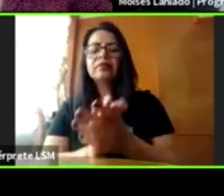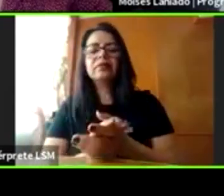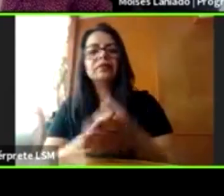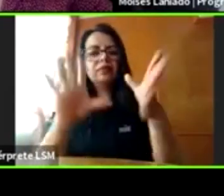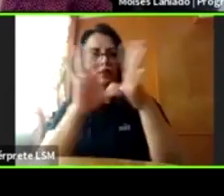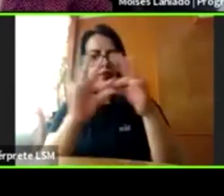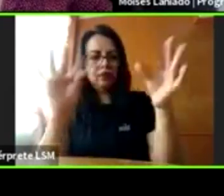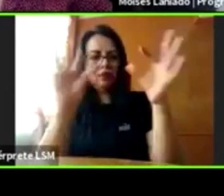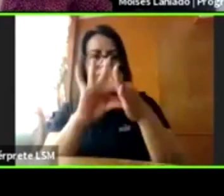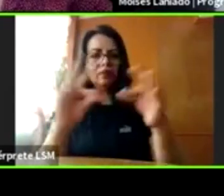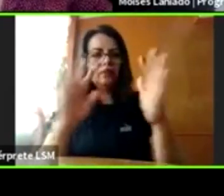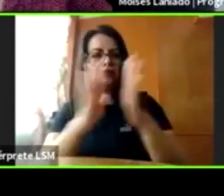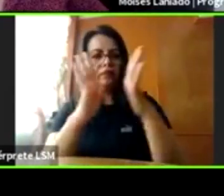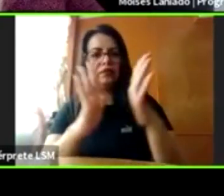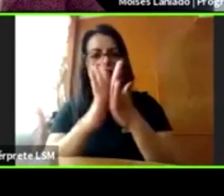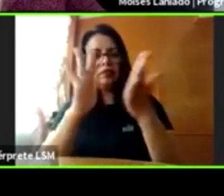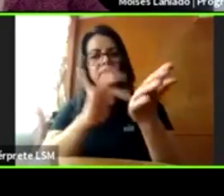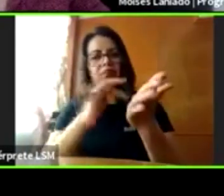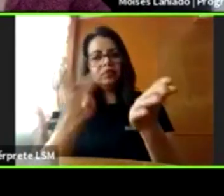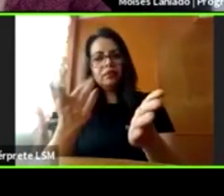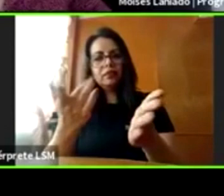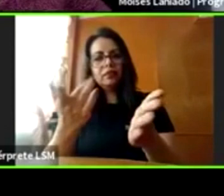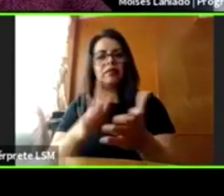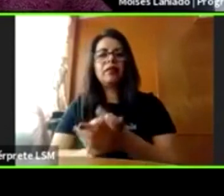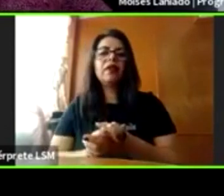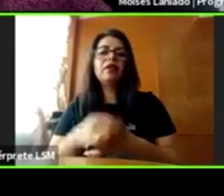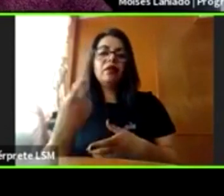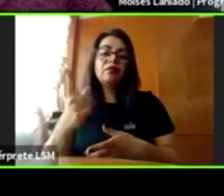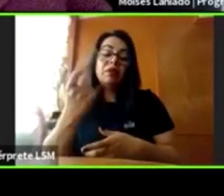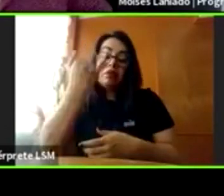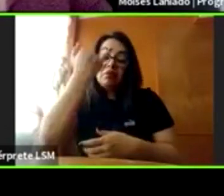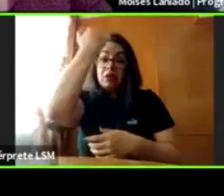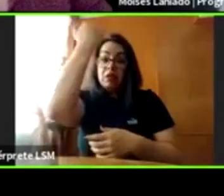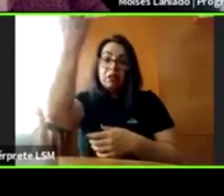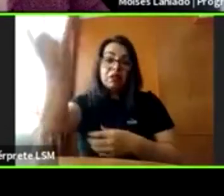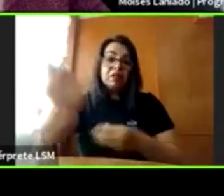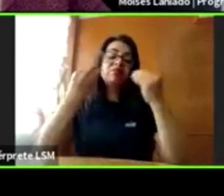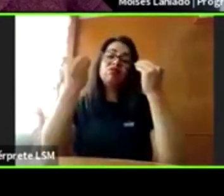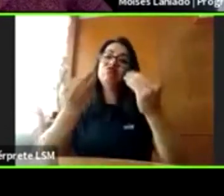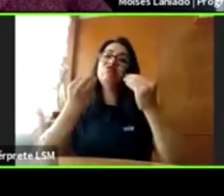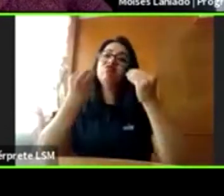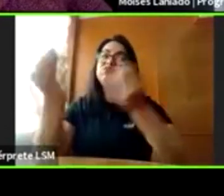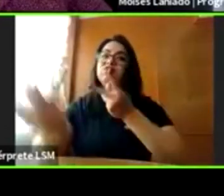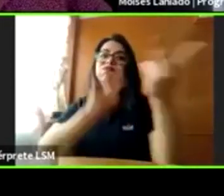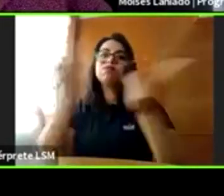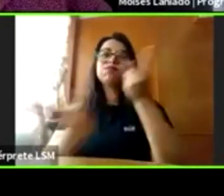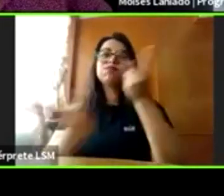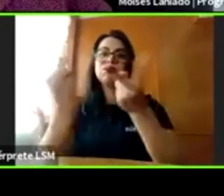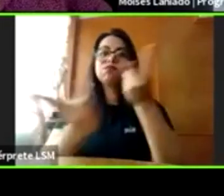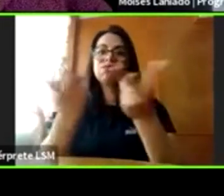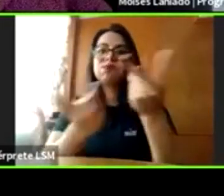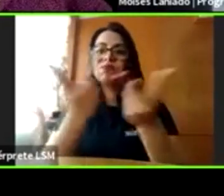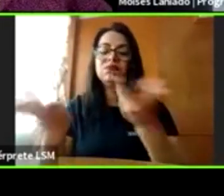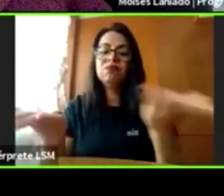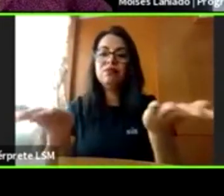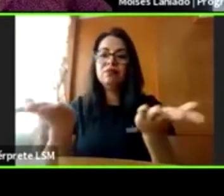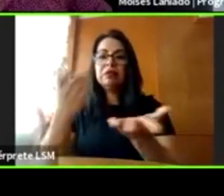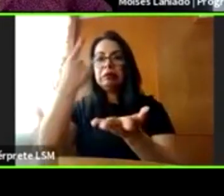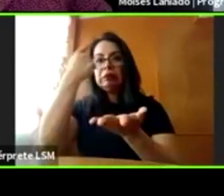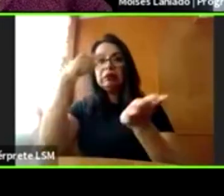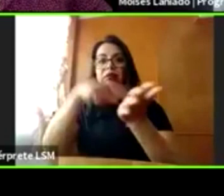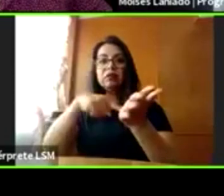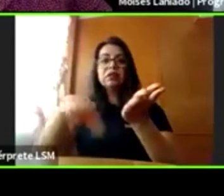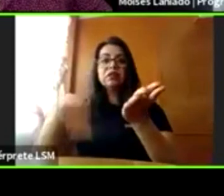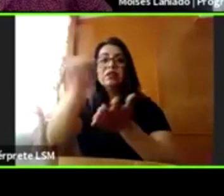participación, pero ya se imaginarán decenas de preguntas y creo que se está volviendo esto en un conversatorio muy